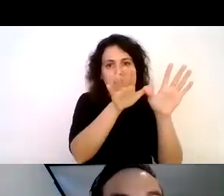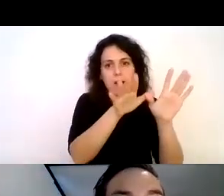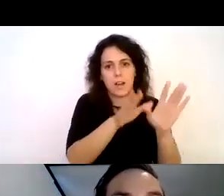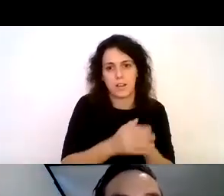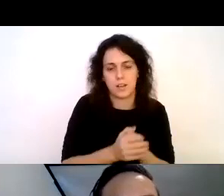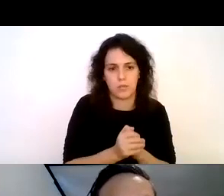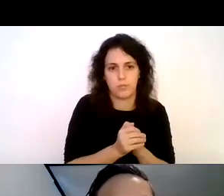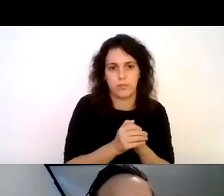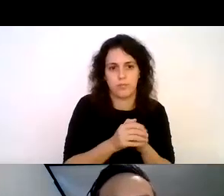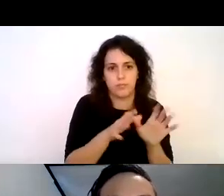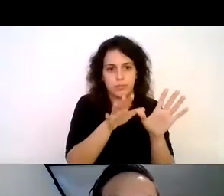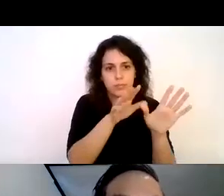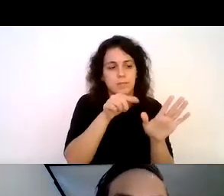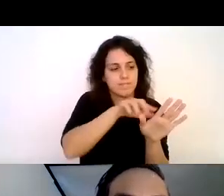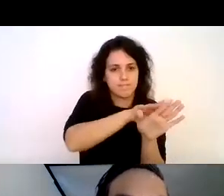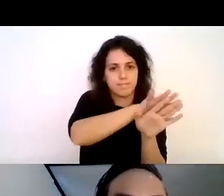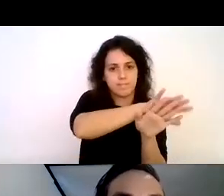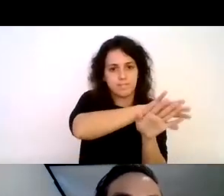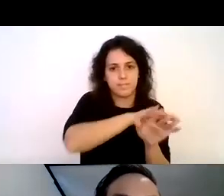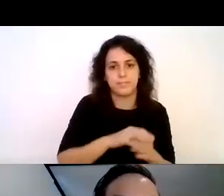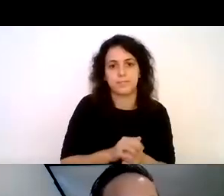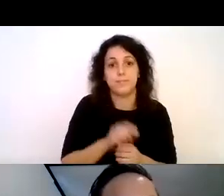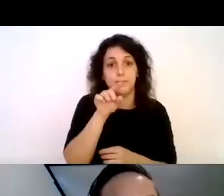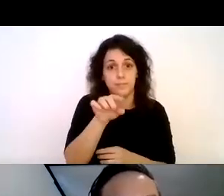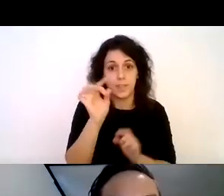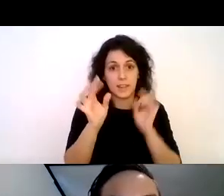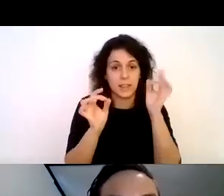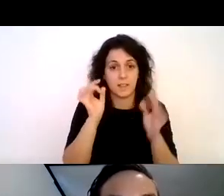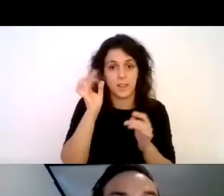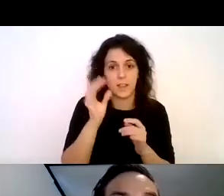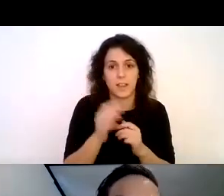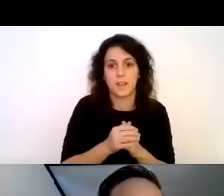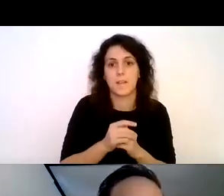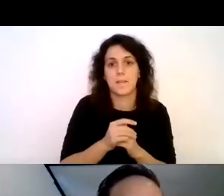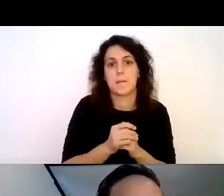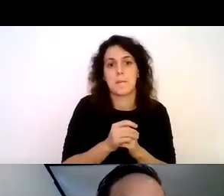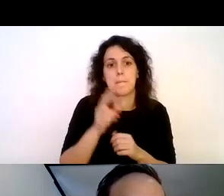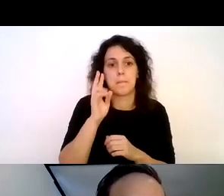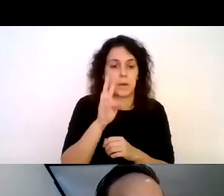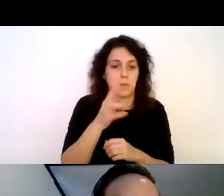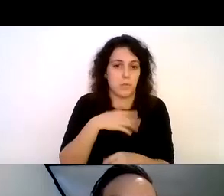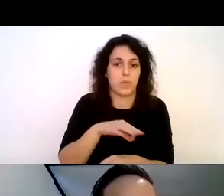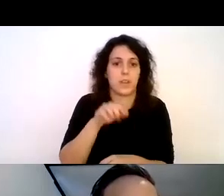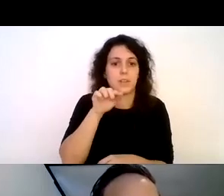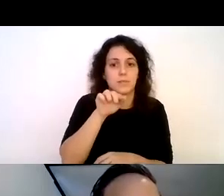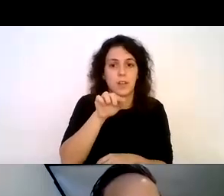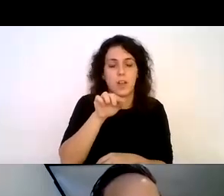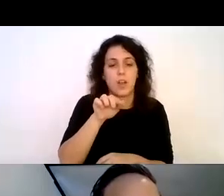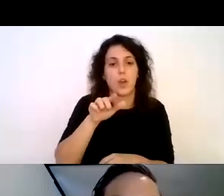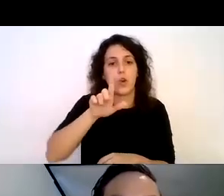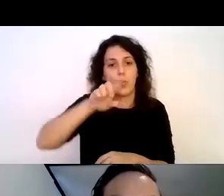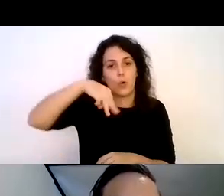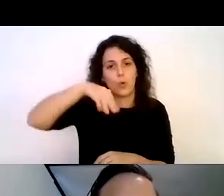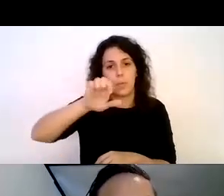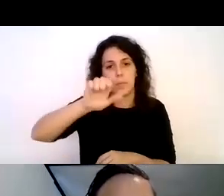ahí en terra y esta actividad como pueden ver en el siguiente video era realizada en el humedal era realmente una